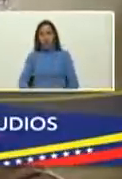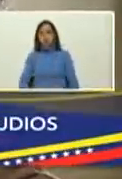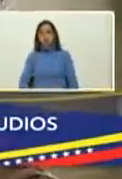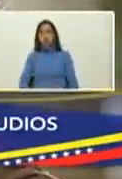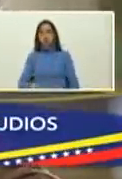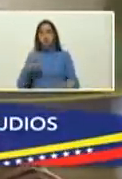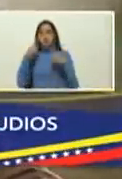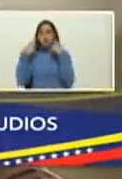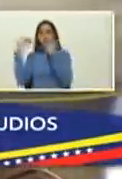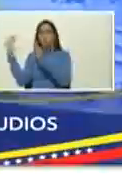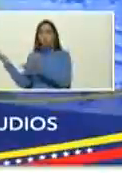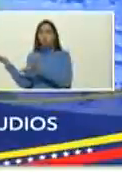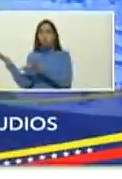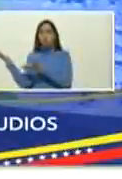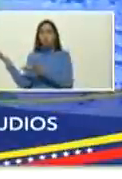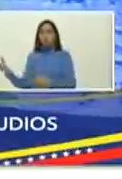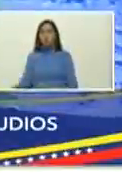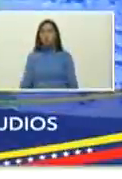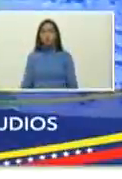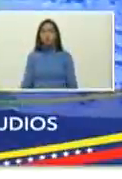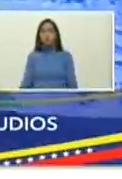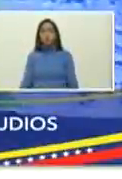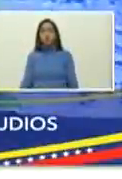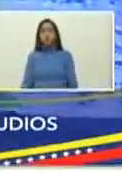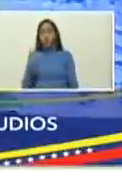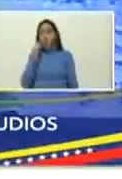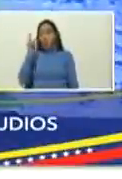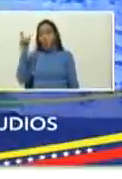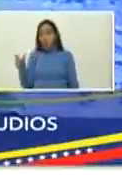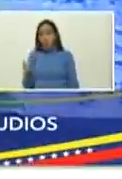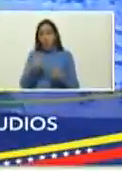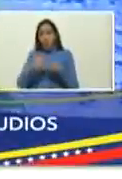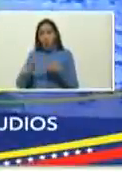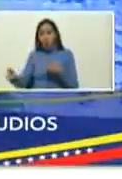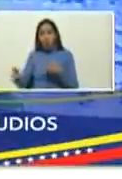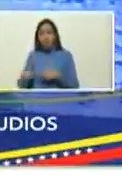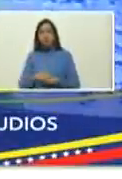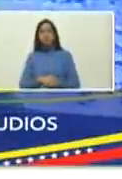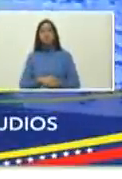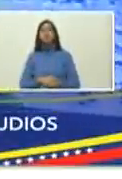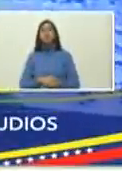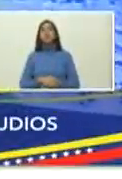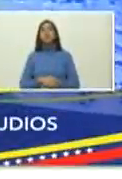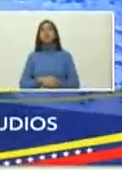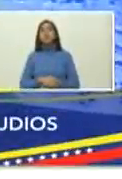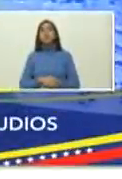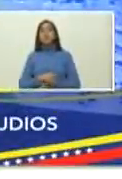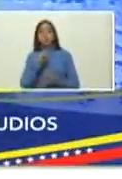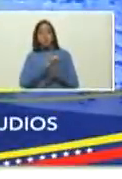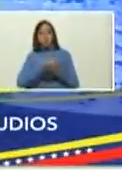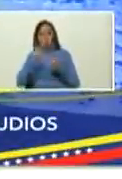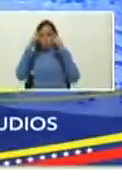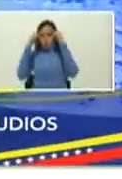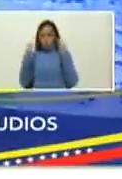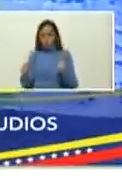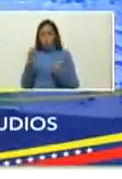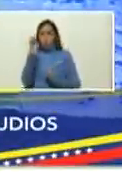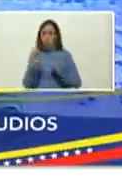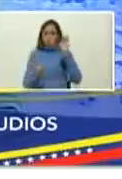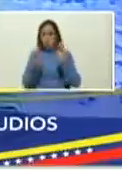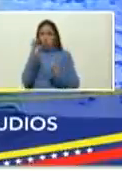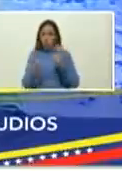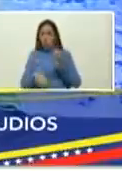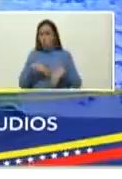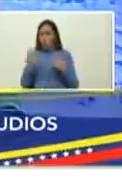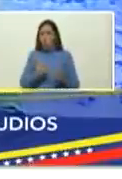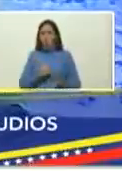Barbarito querido camarada a Luis Brito García querido escritor y jurado del